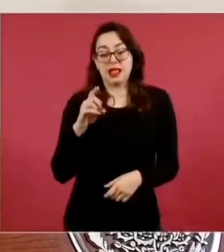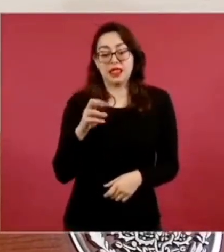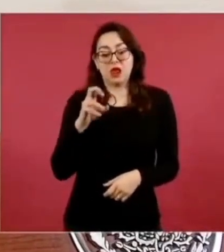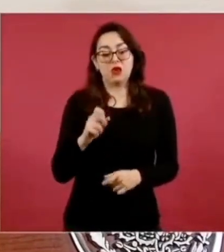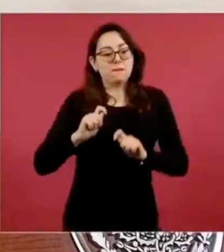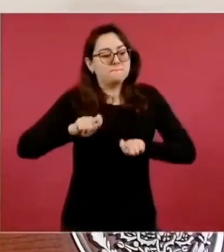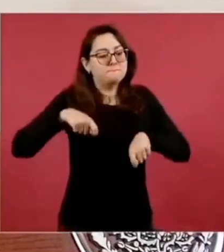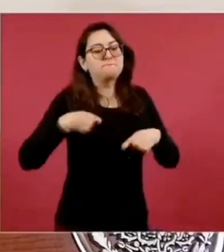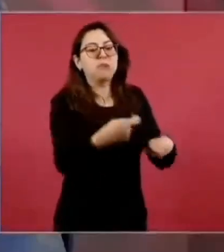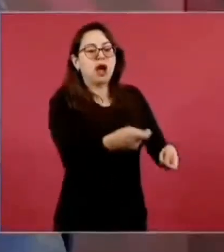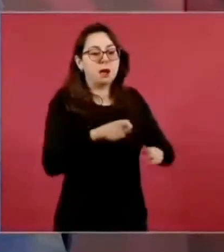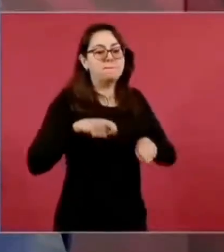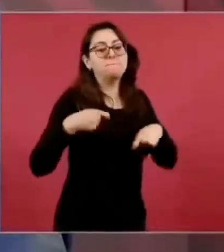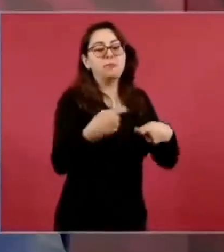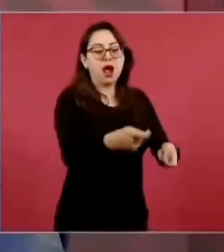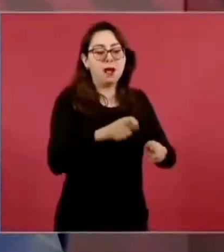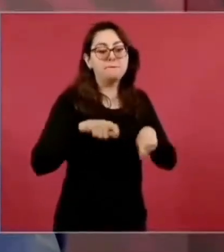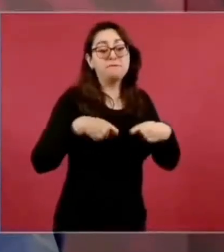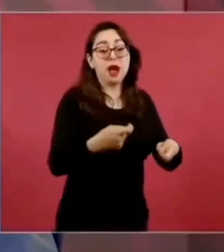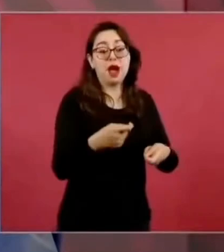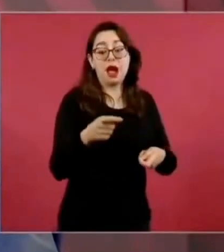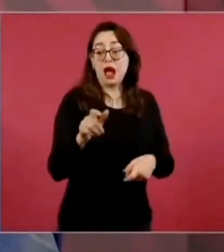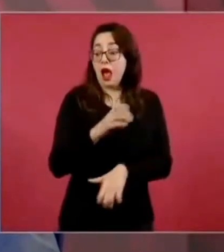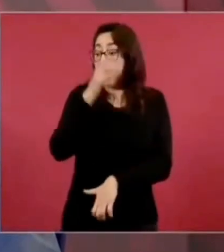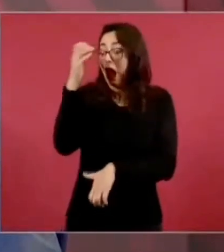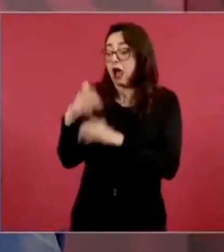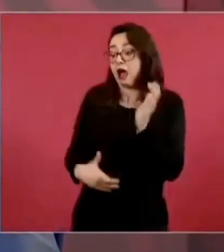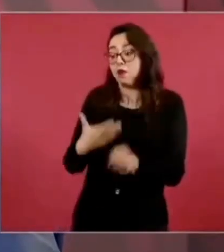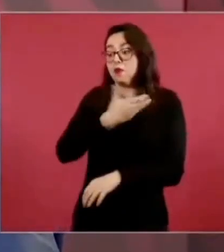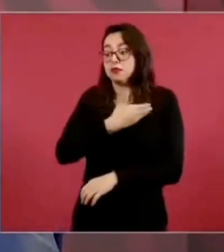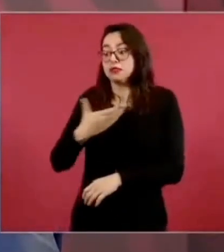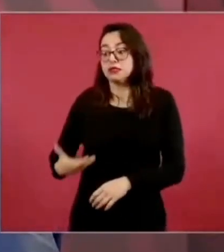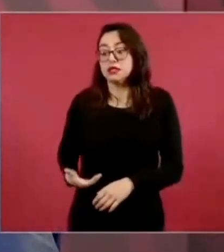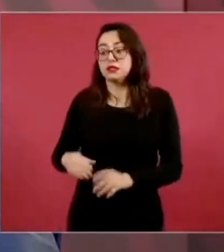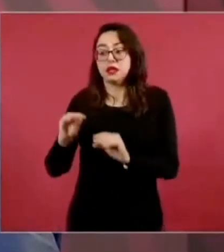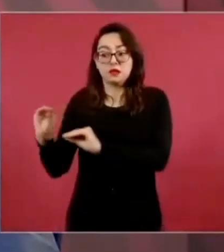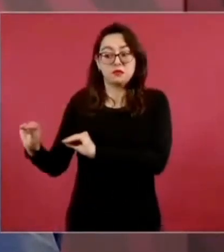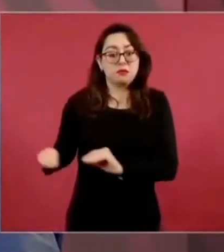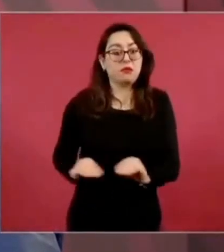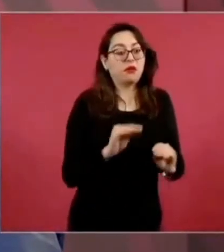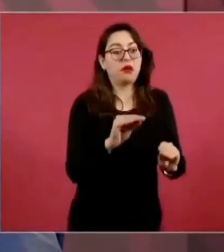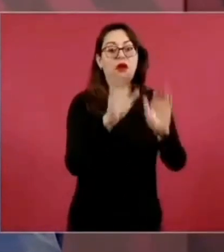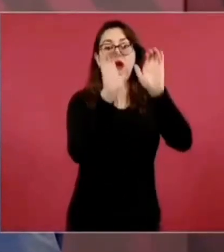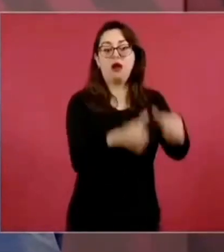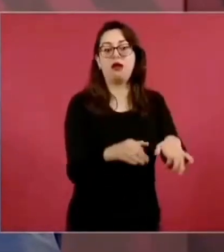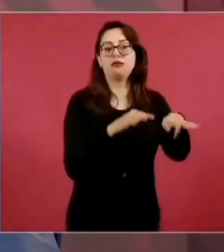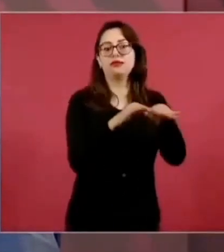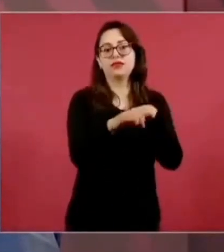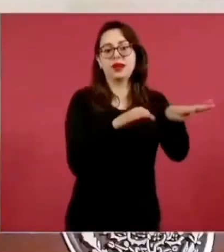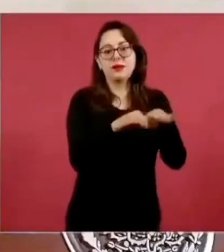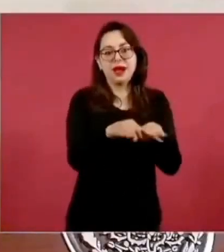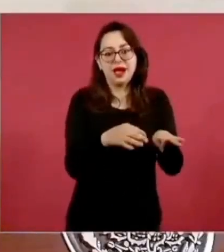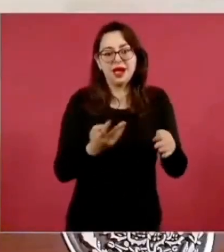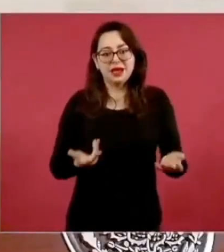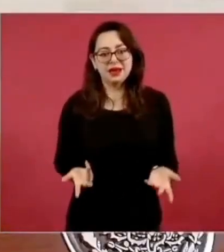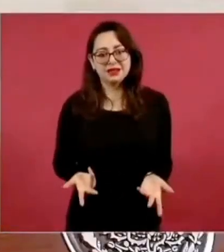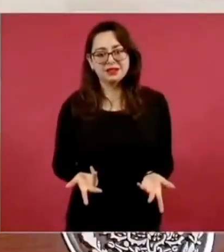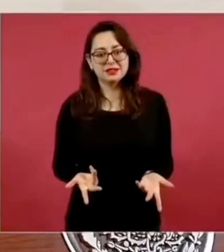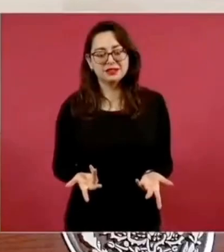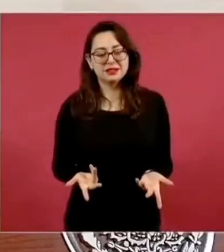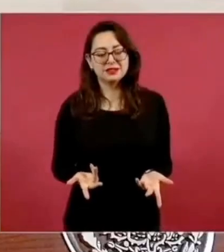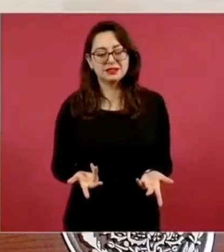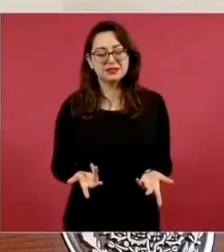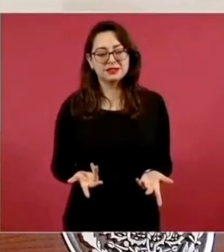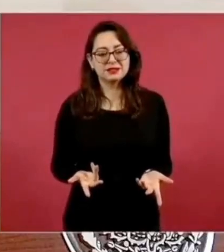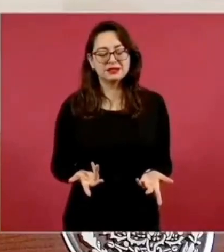al expresidente de México, al que ostentaba la presidencia en el país.